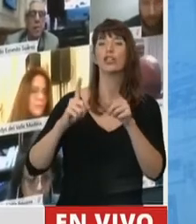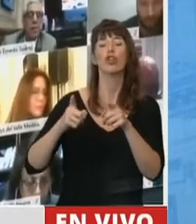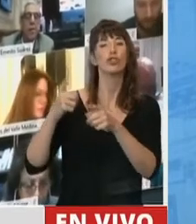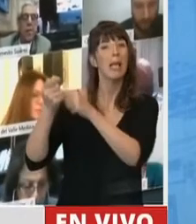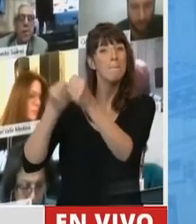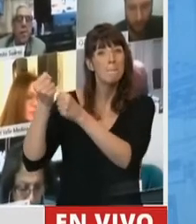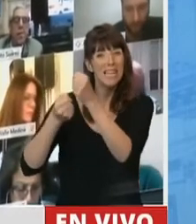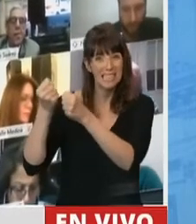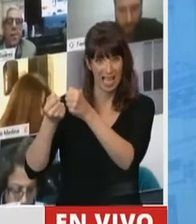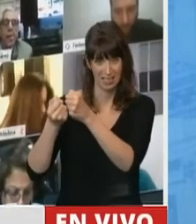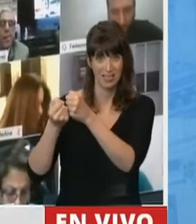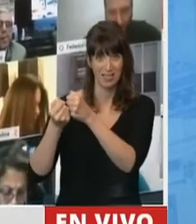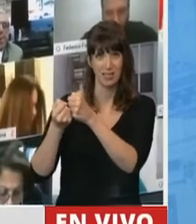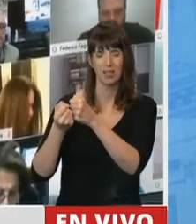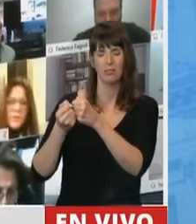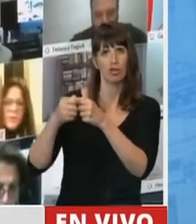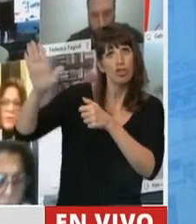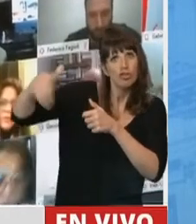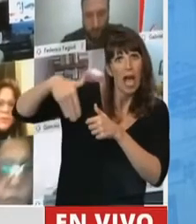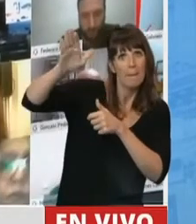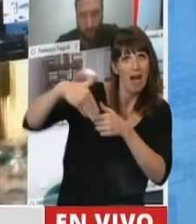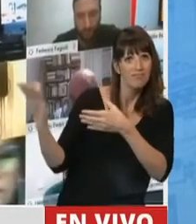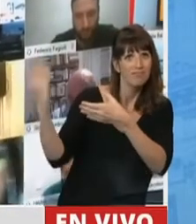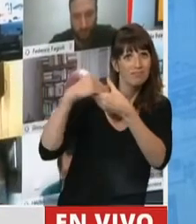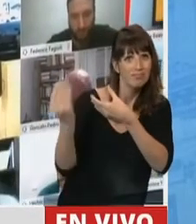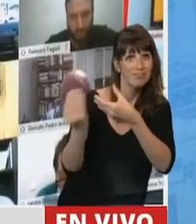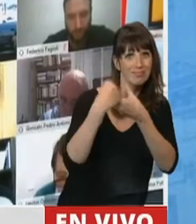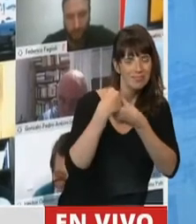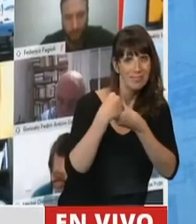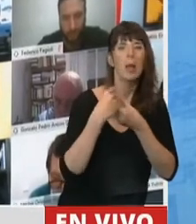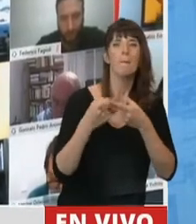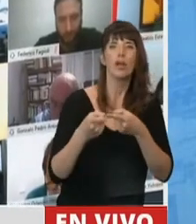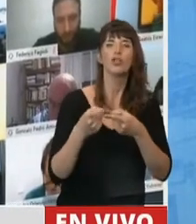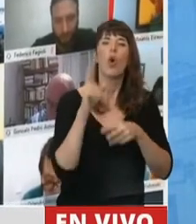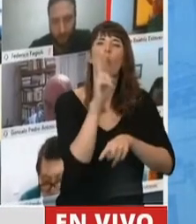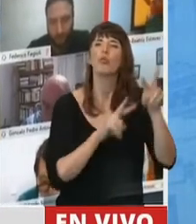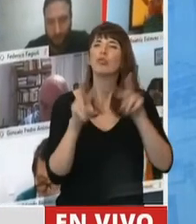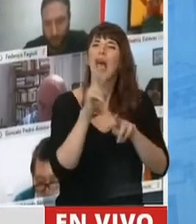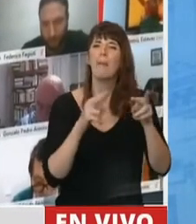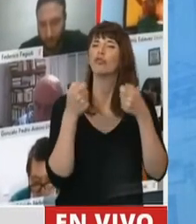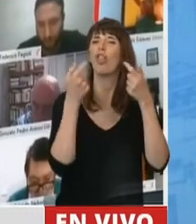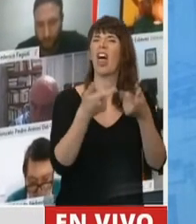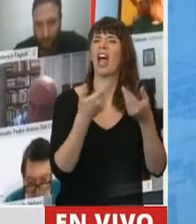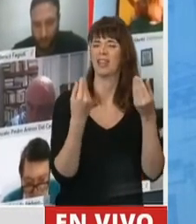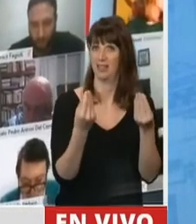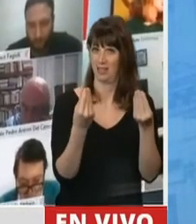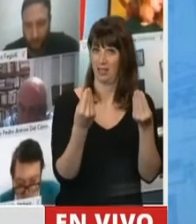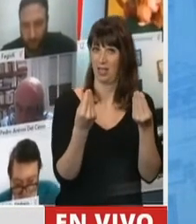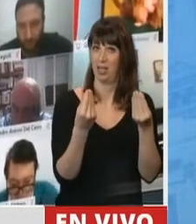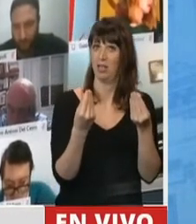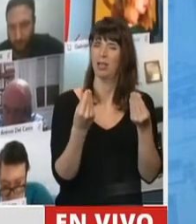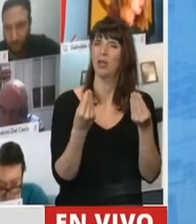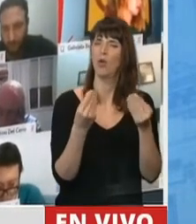evidentemente este paso que damos no es que cierra esa brecha, sino que da un paso indudablemente